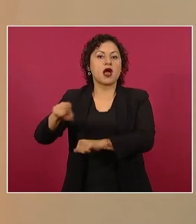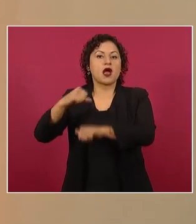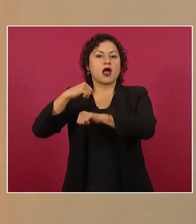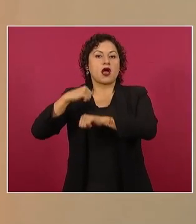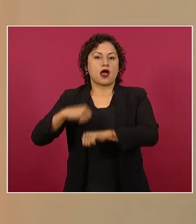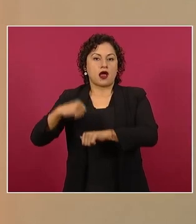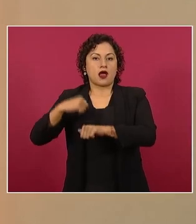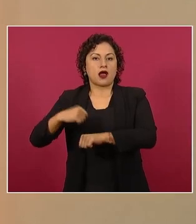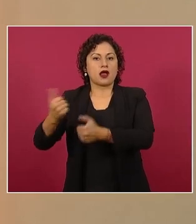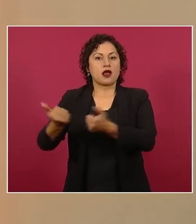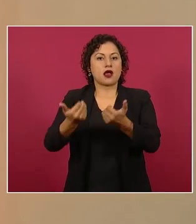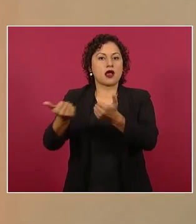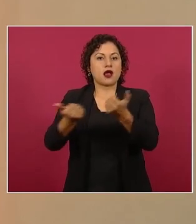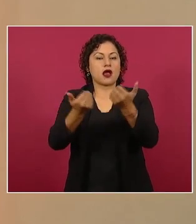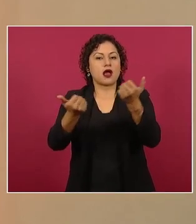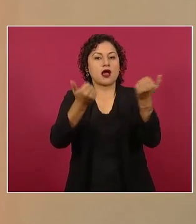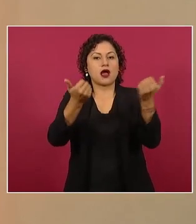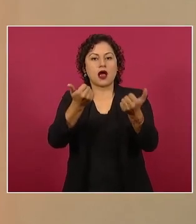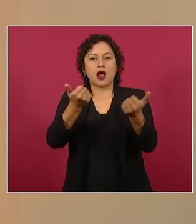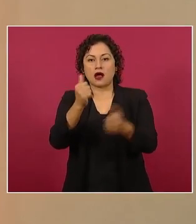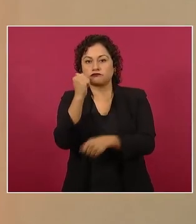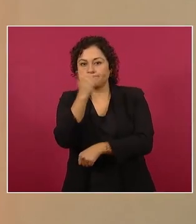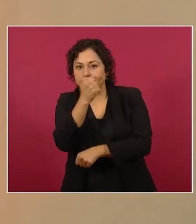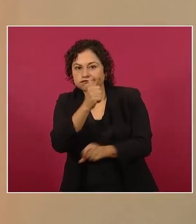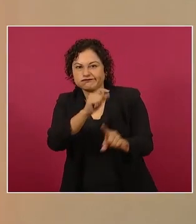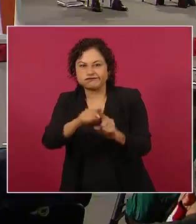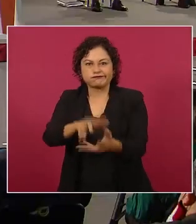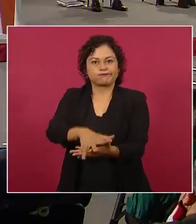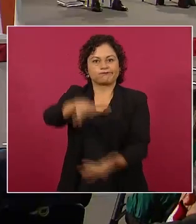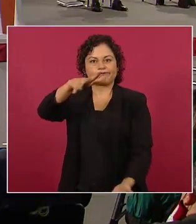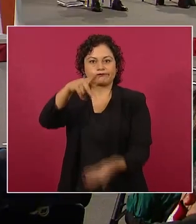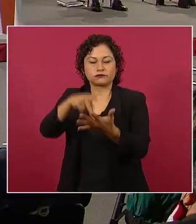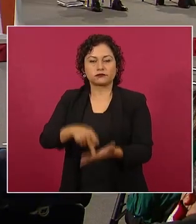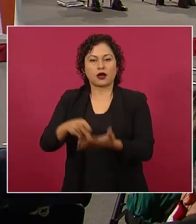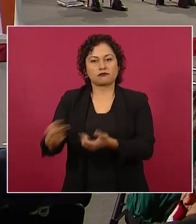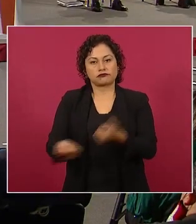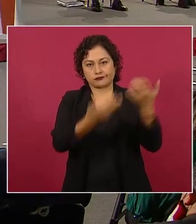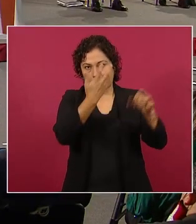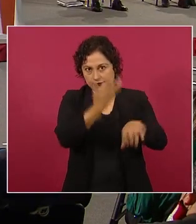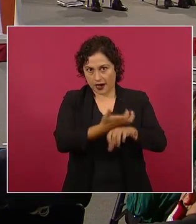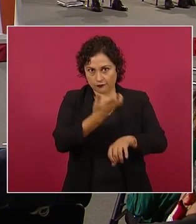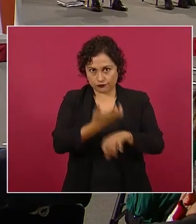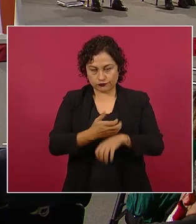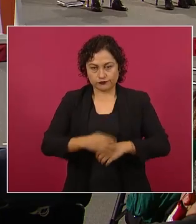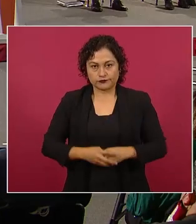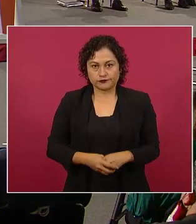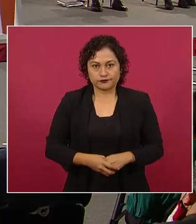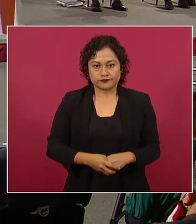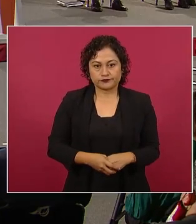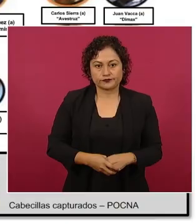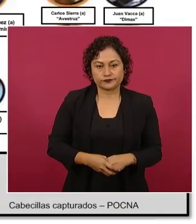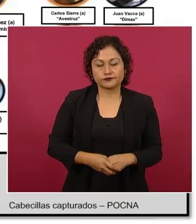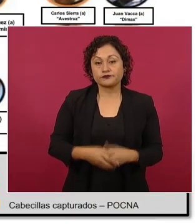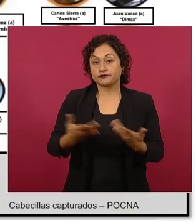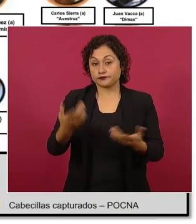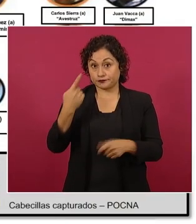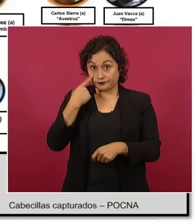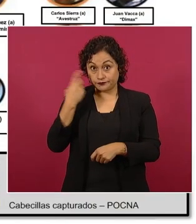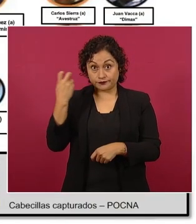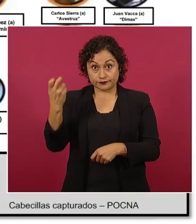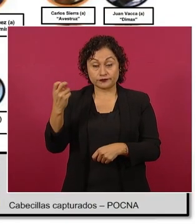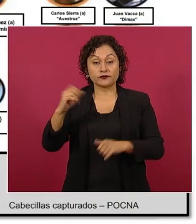cocaína hacia los Estados Unidos. siguiente. Este es de algún modo el mapa criminal